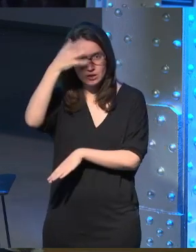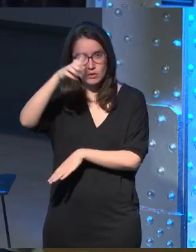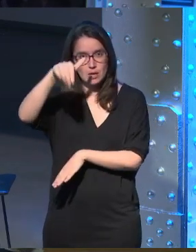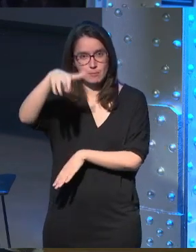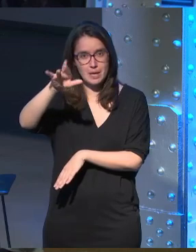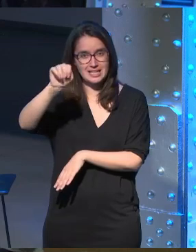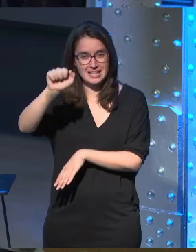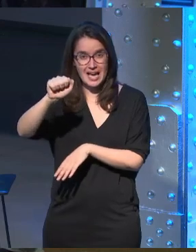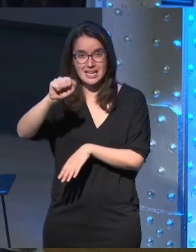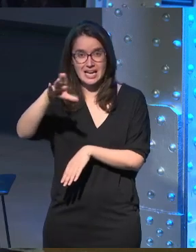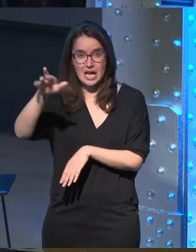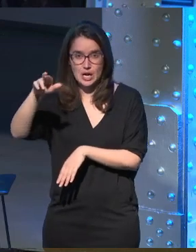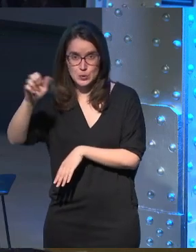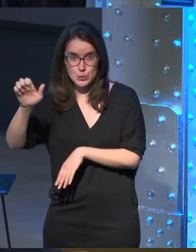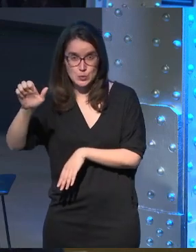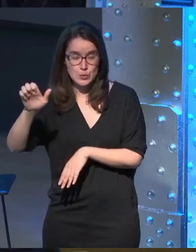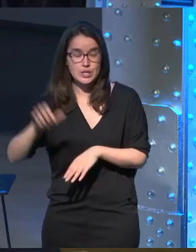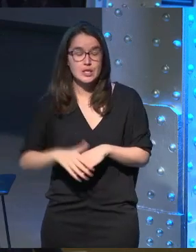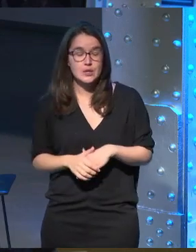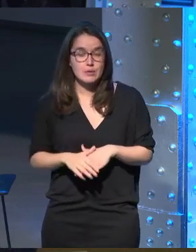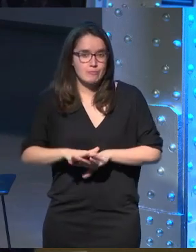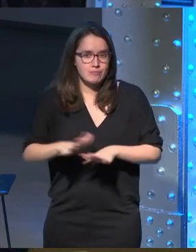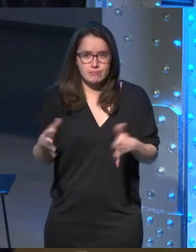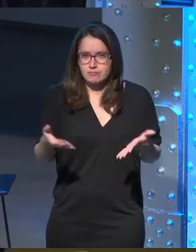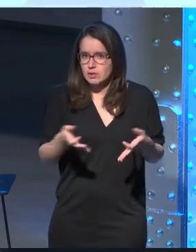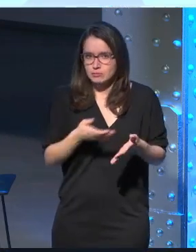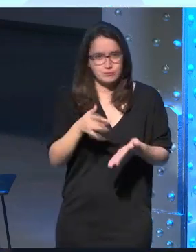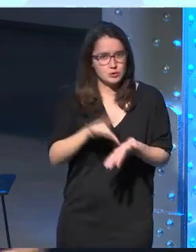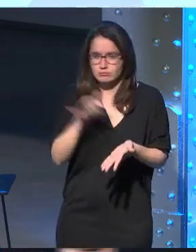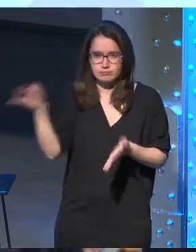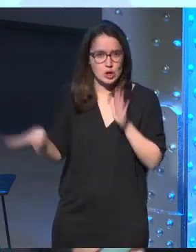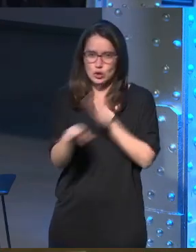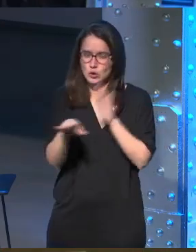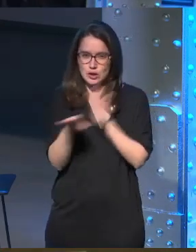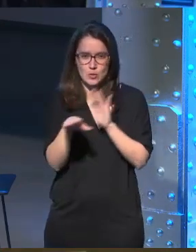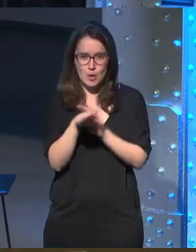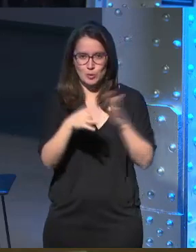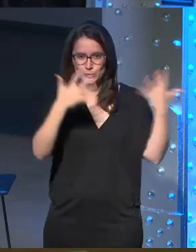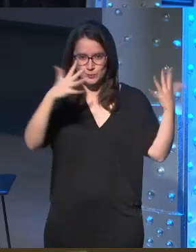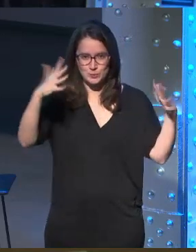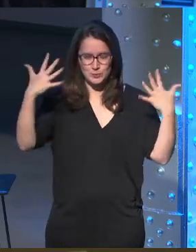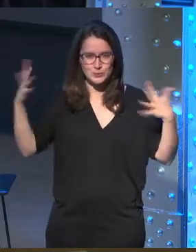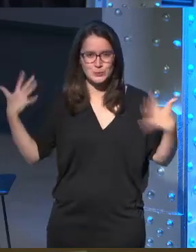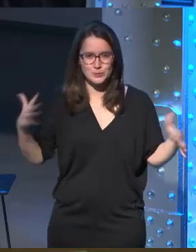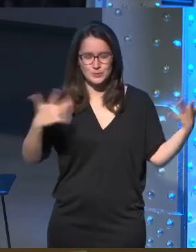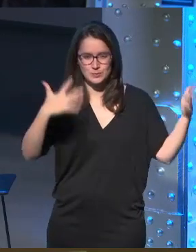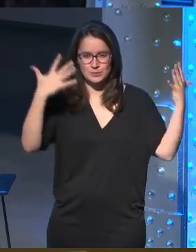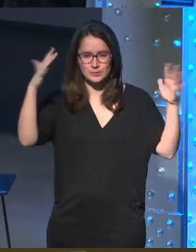y de Caru y son todo tuyos así que seguimos te dejo aquí gracias